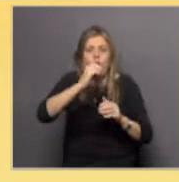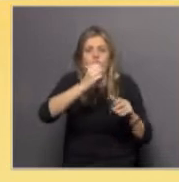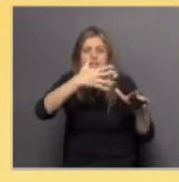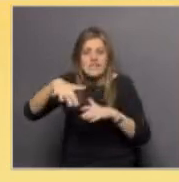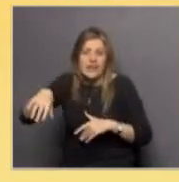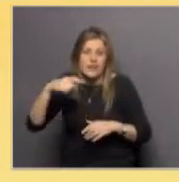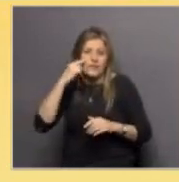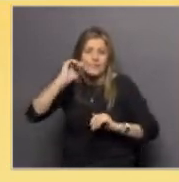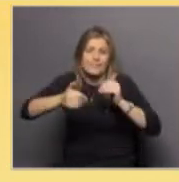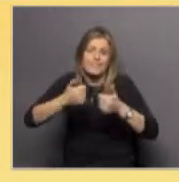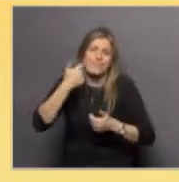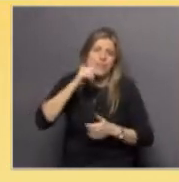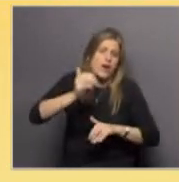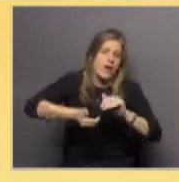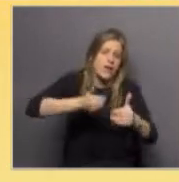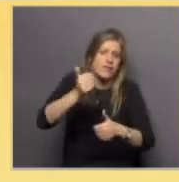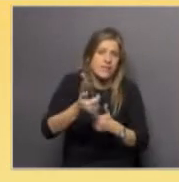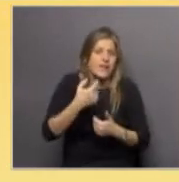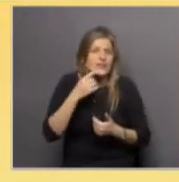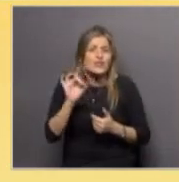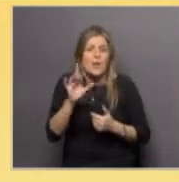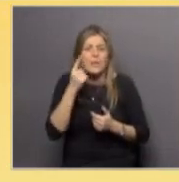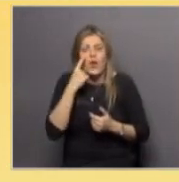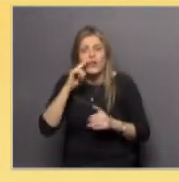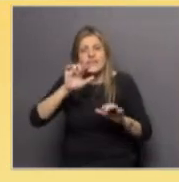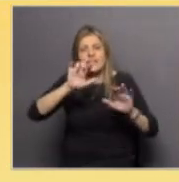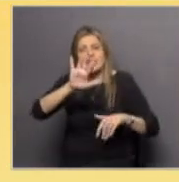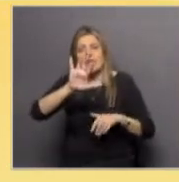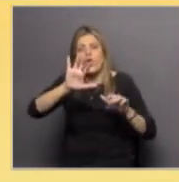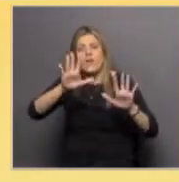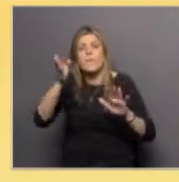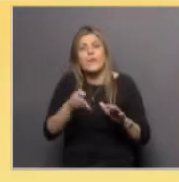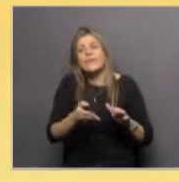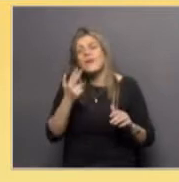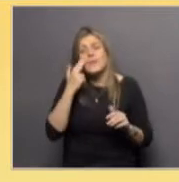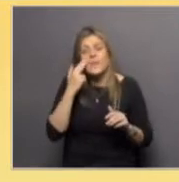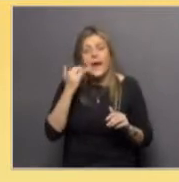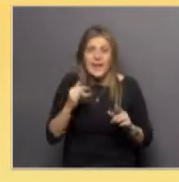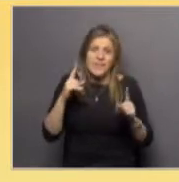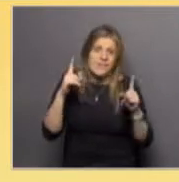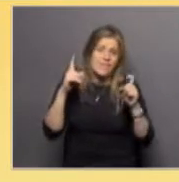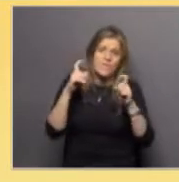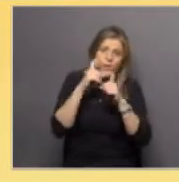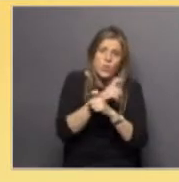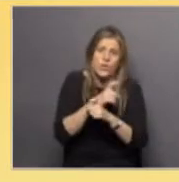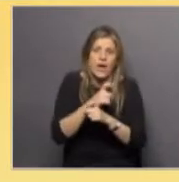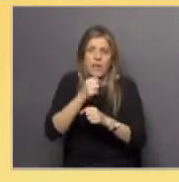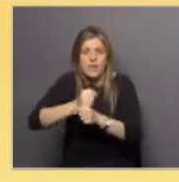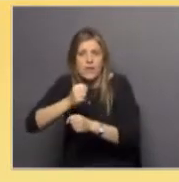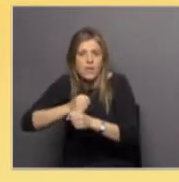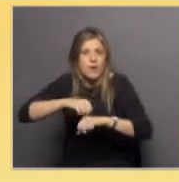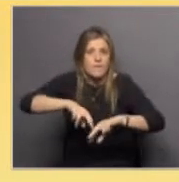más aún, por la dificultad que lleva el realizar ciencia